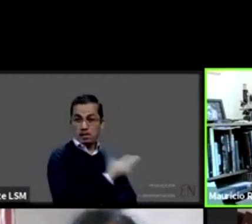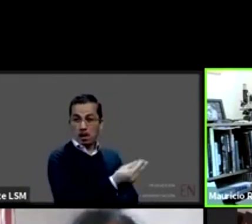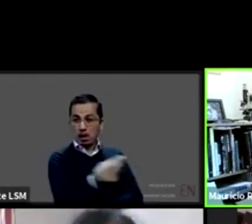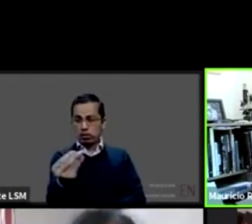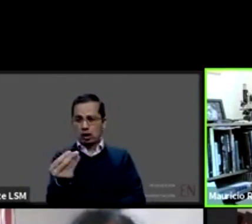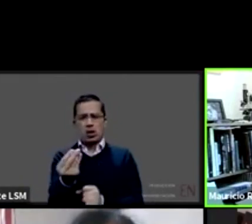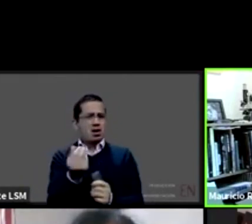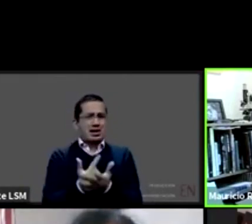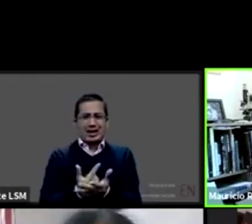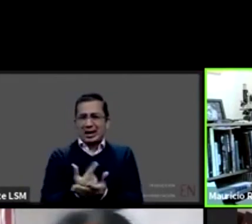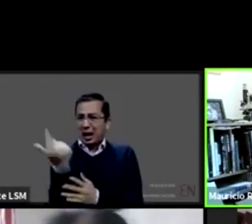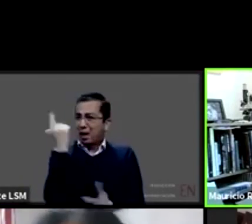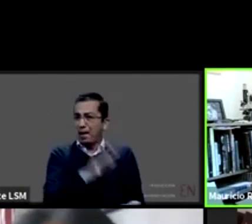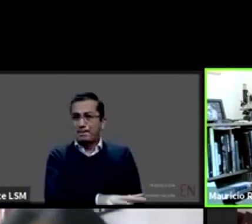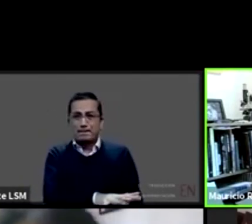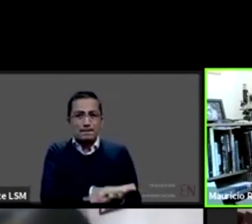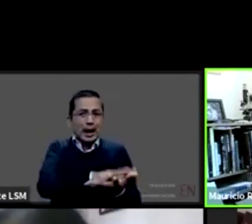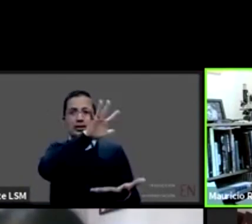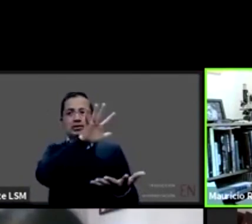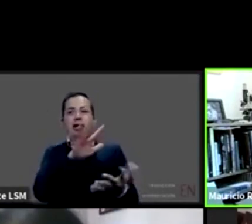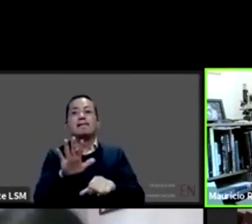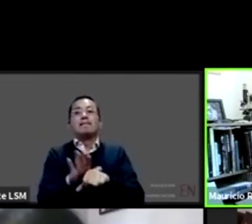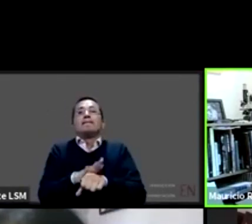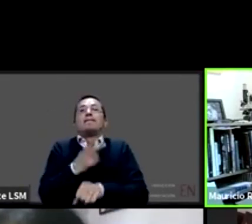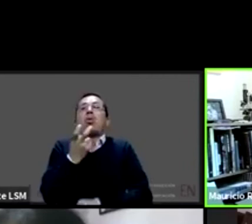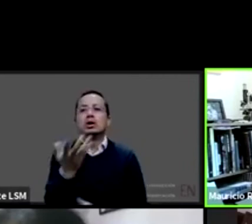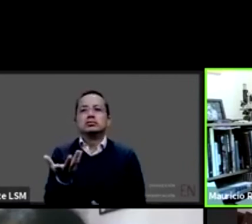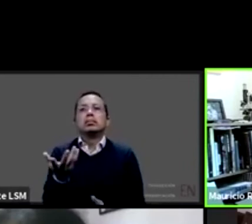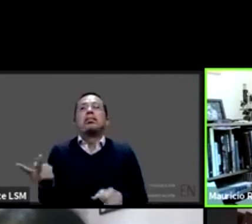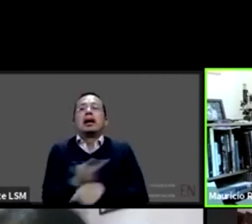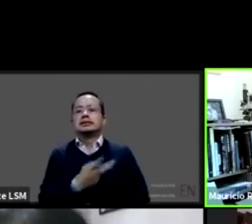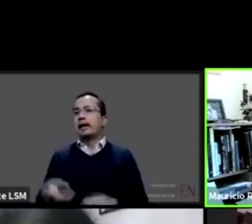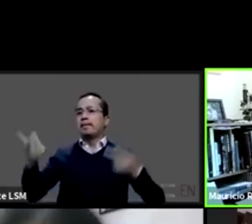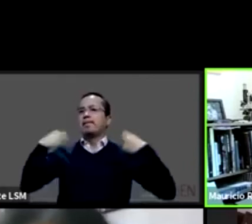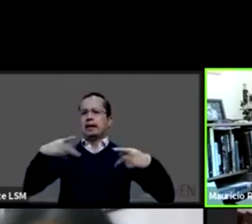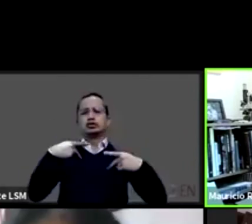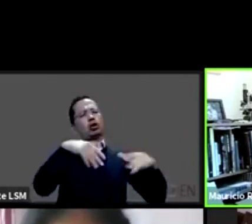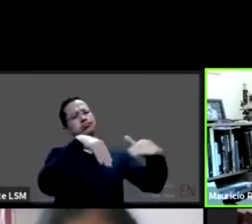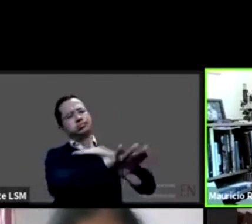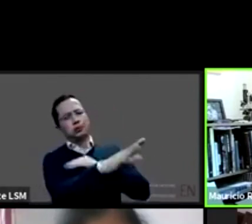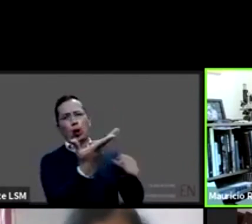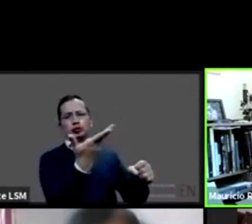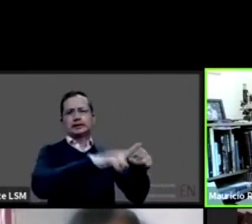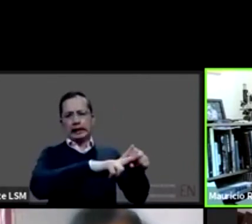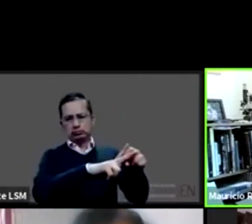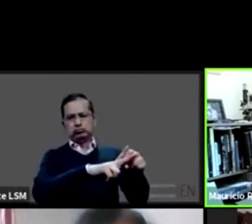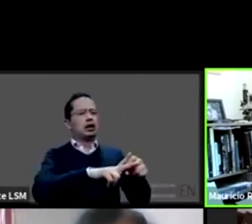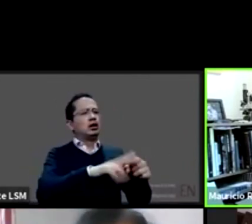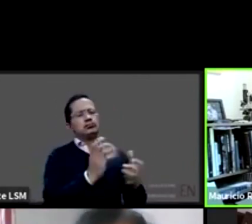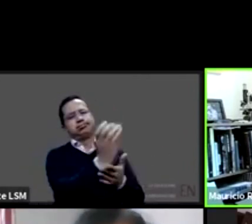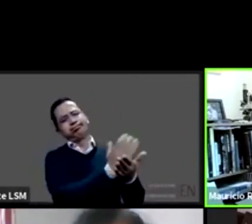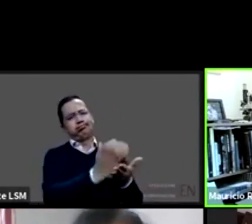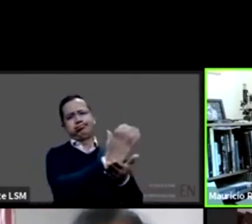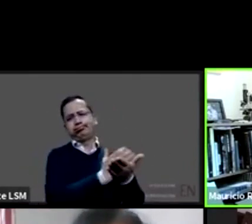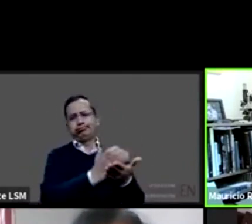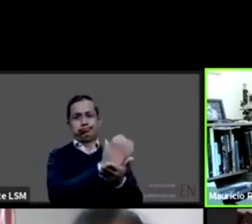pacientes con COVID cuando ya egresan de los hospitales sea más o menos complicado porque hay